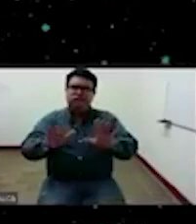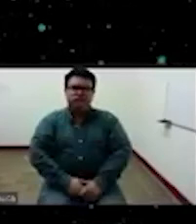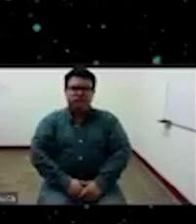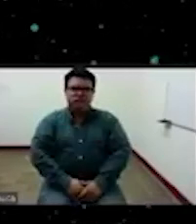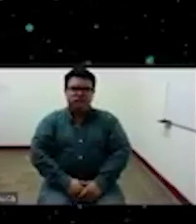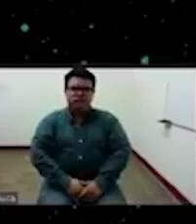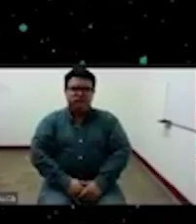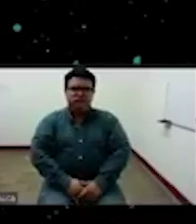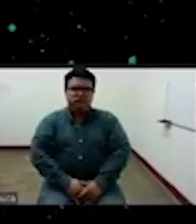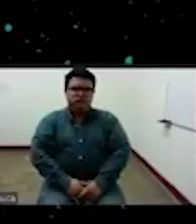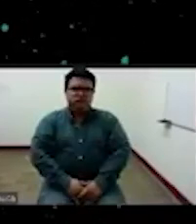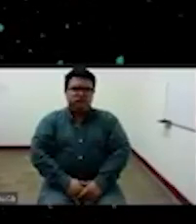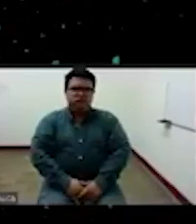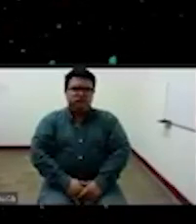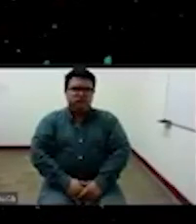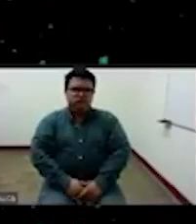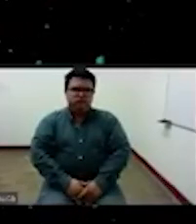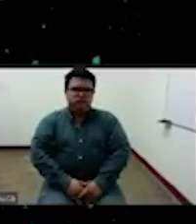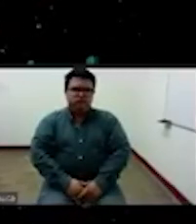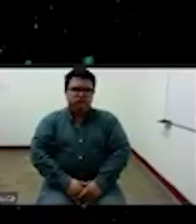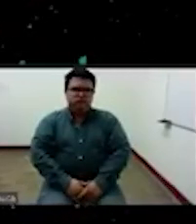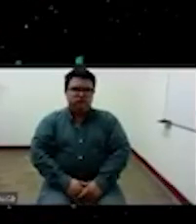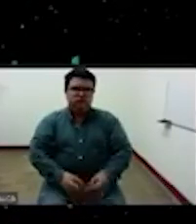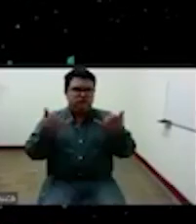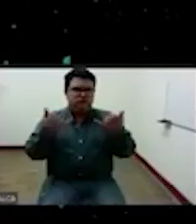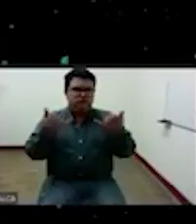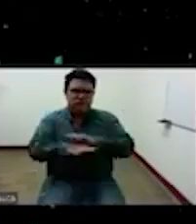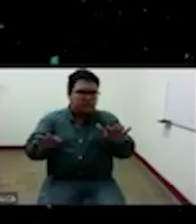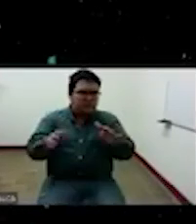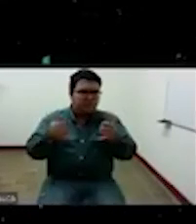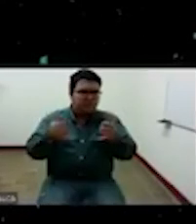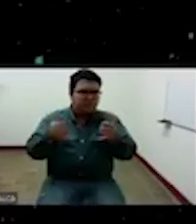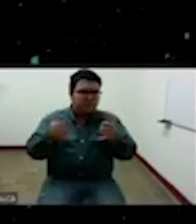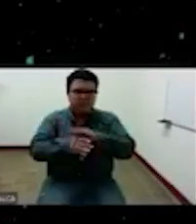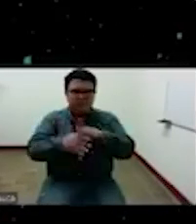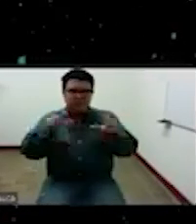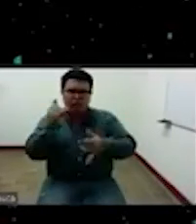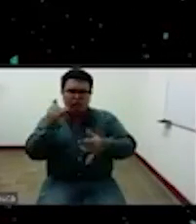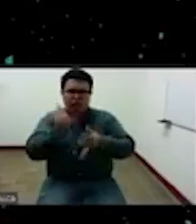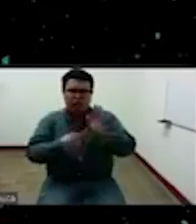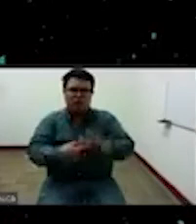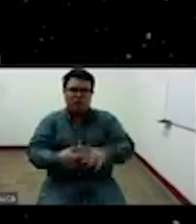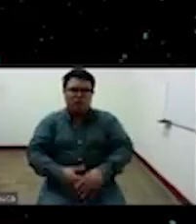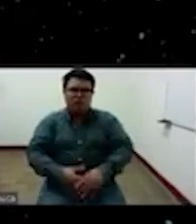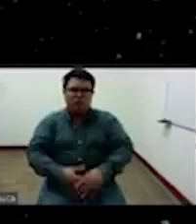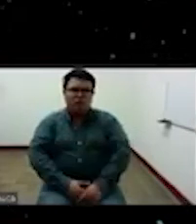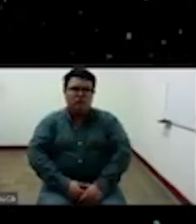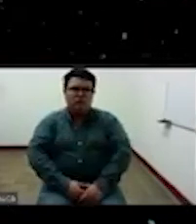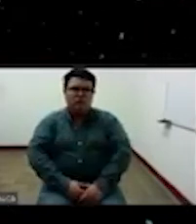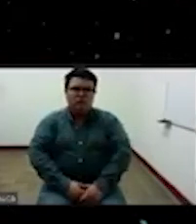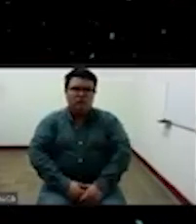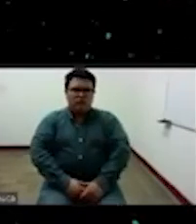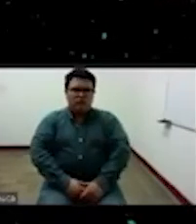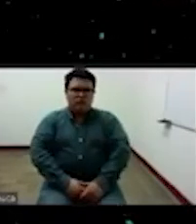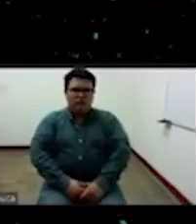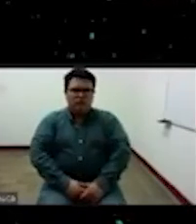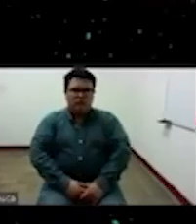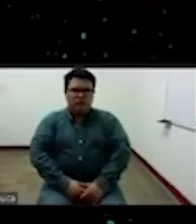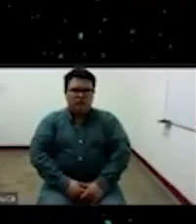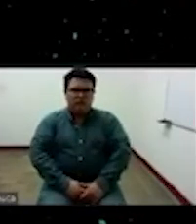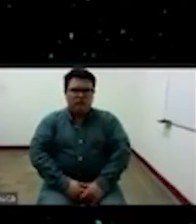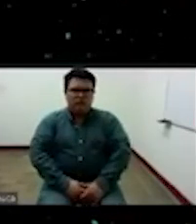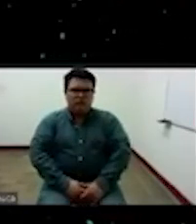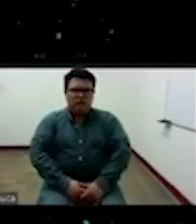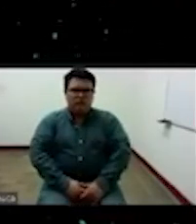eh yo cerraría por ahí por favor quisiera quisiera conversar un poco